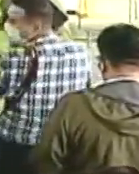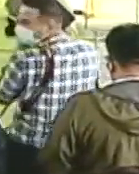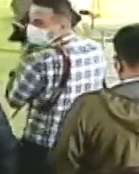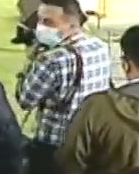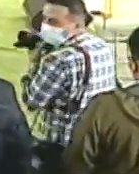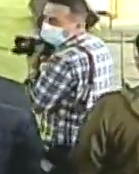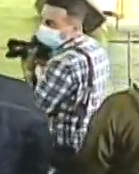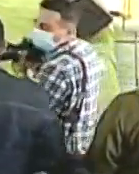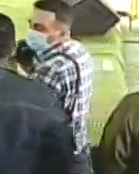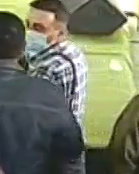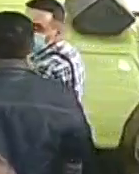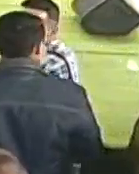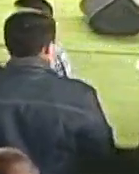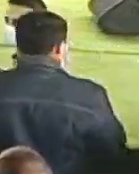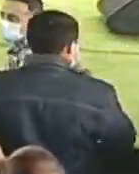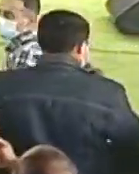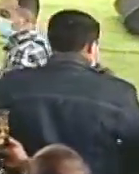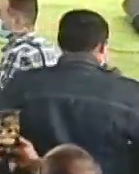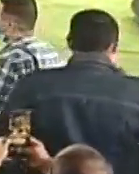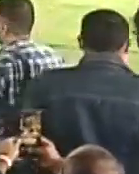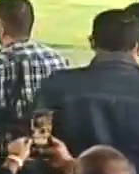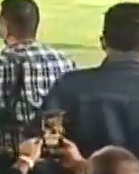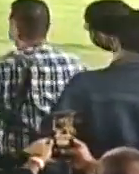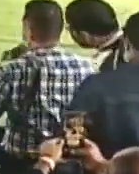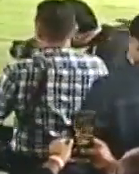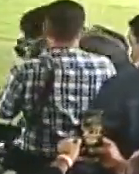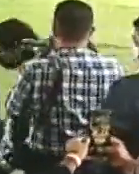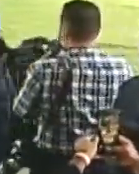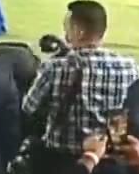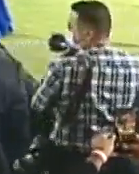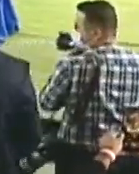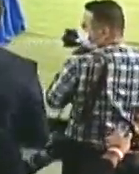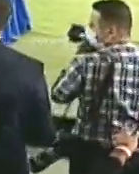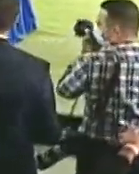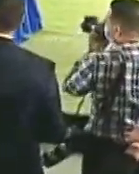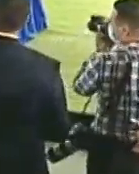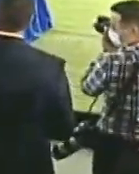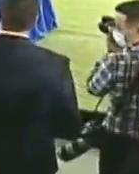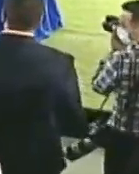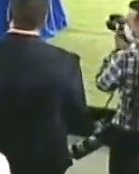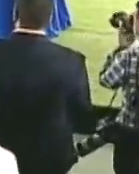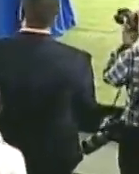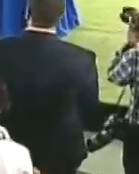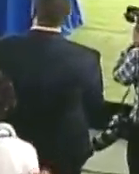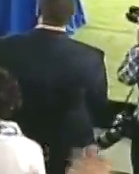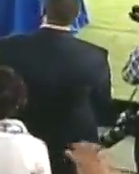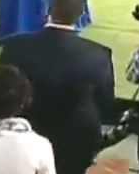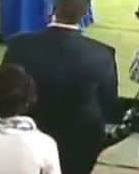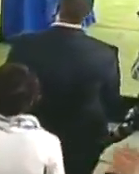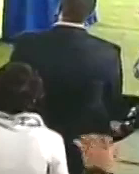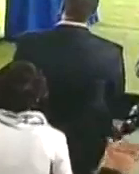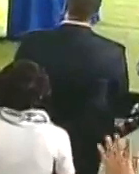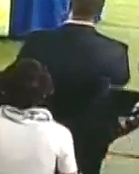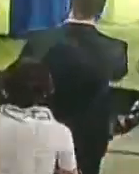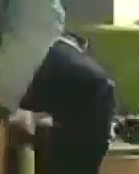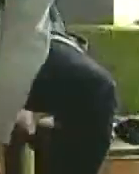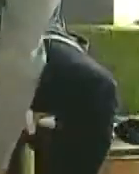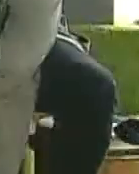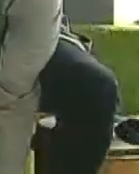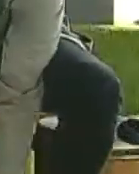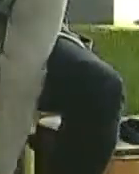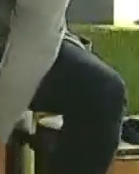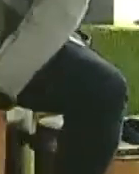acciones conjuntas para enfrentar la crisis climática. Lo acompaña a esta actividad del jefe de Estado